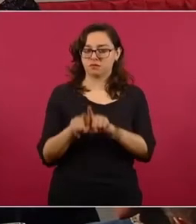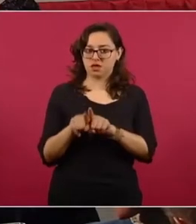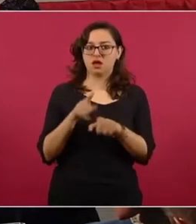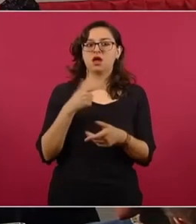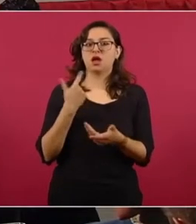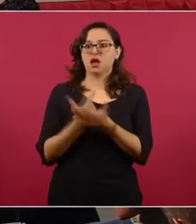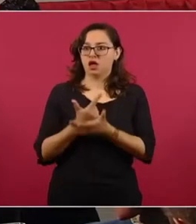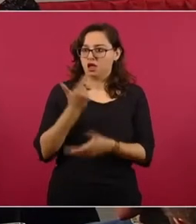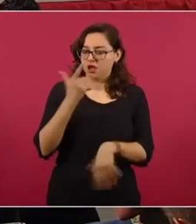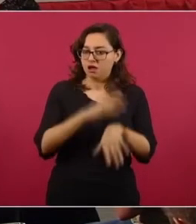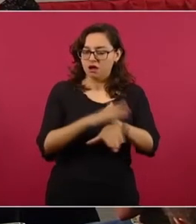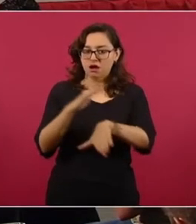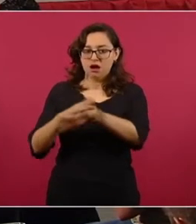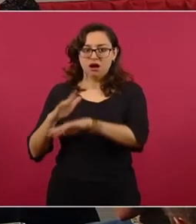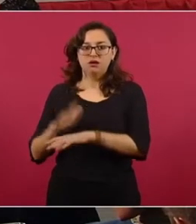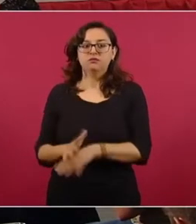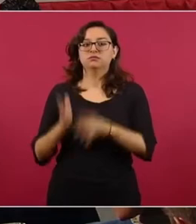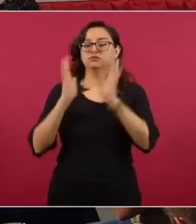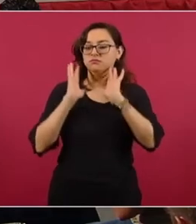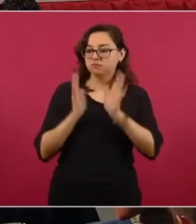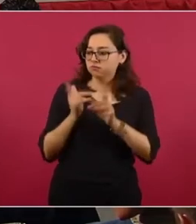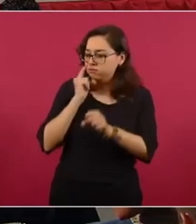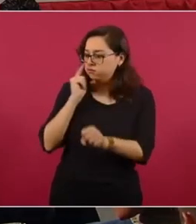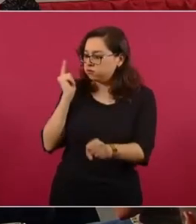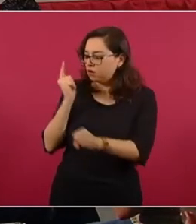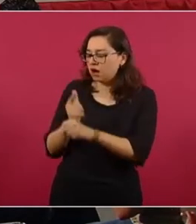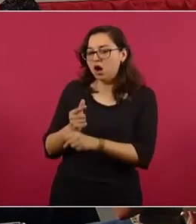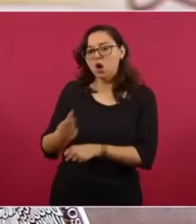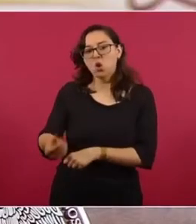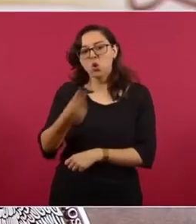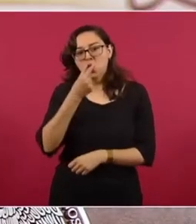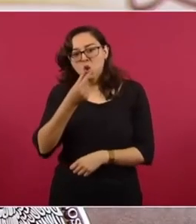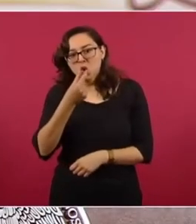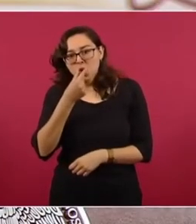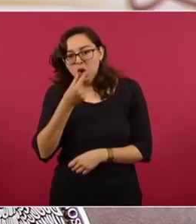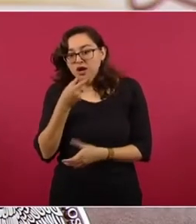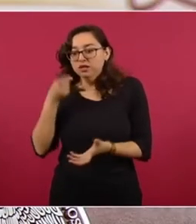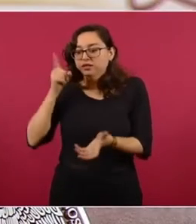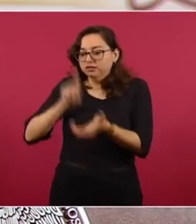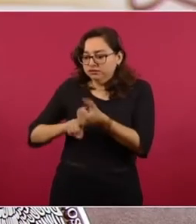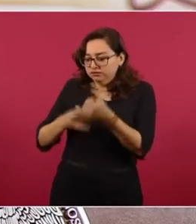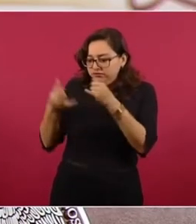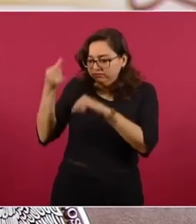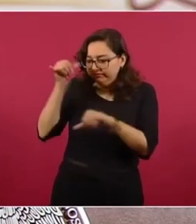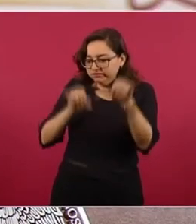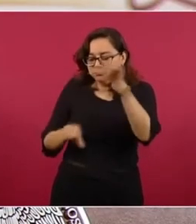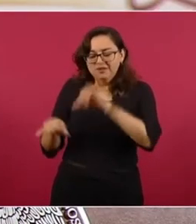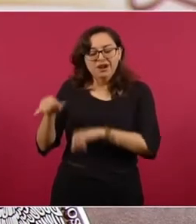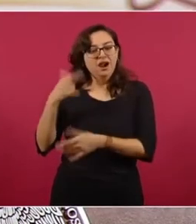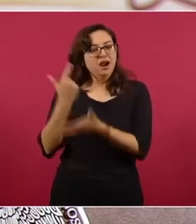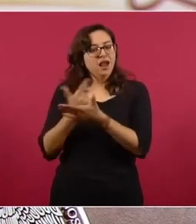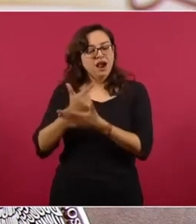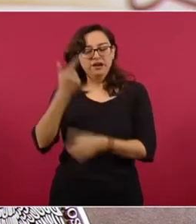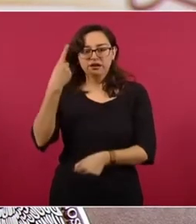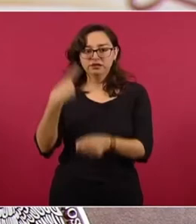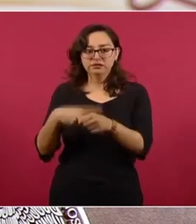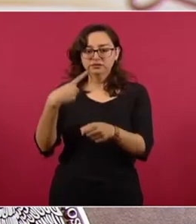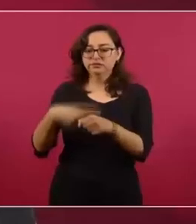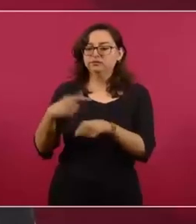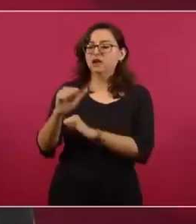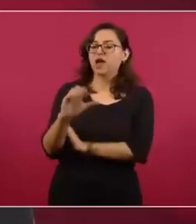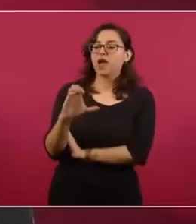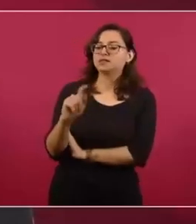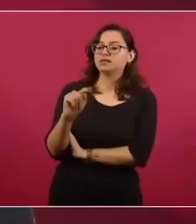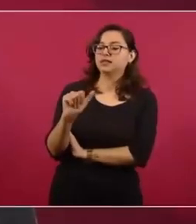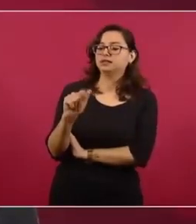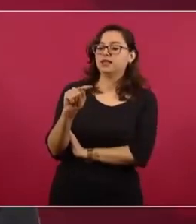hay evidencia creciente de que los vapeadores tienen un producto directamente tóxico que es acetato de